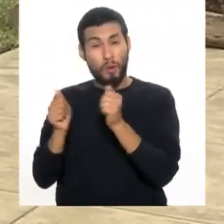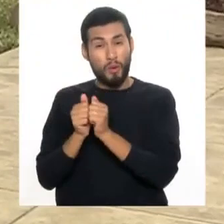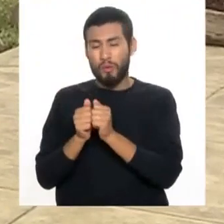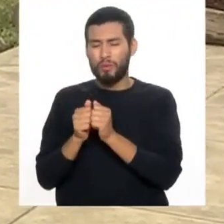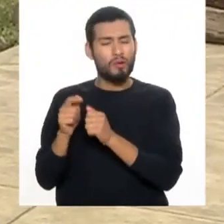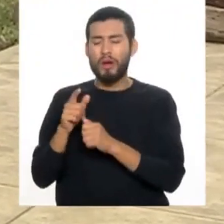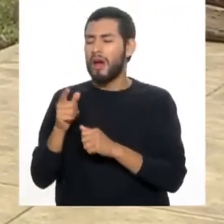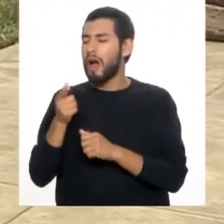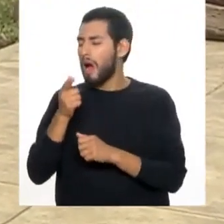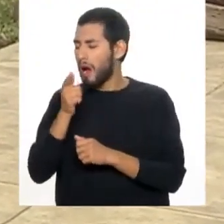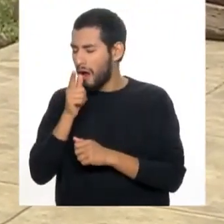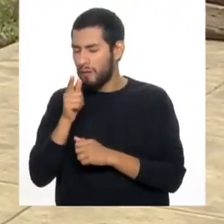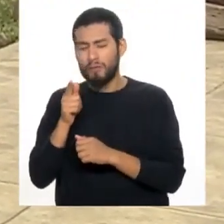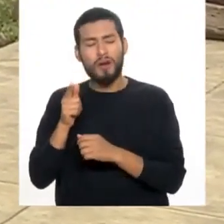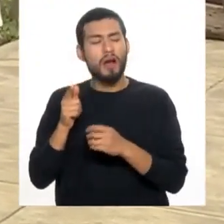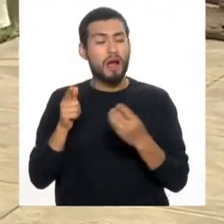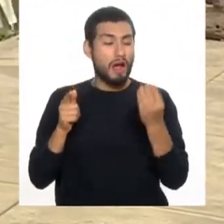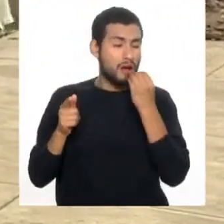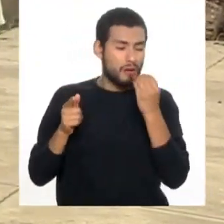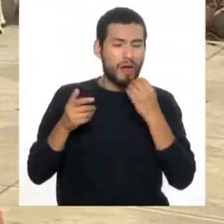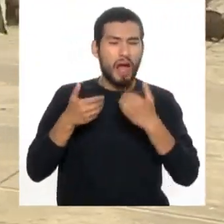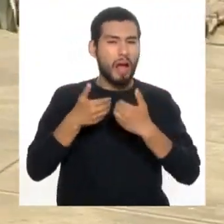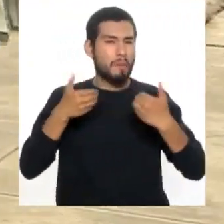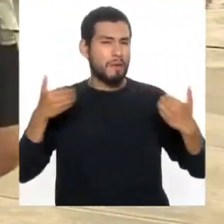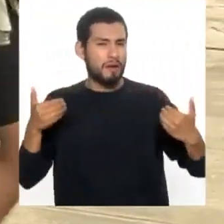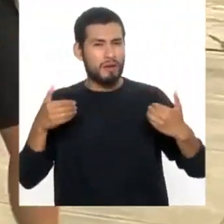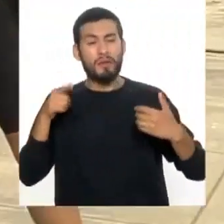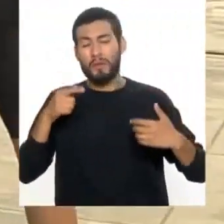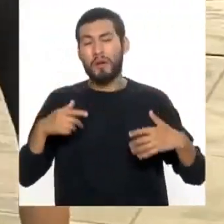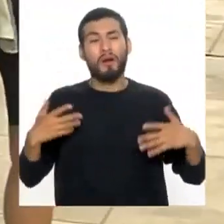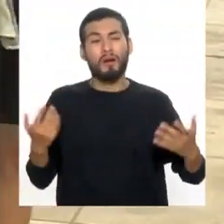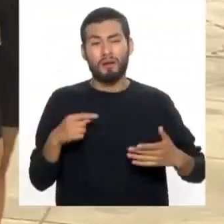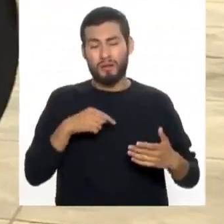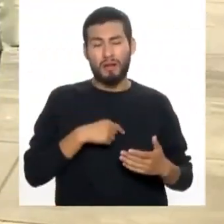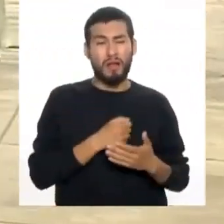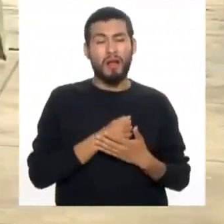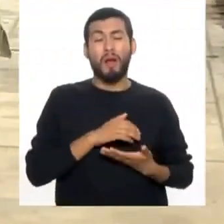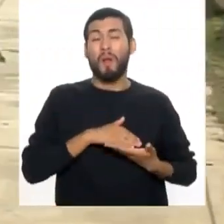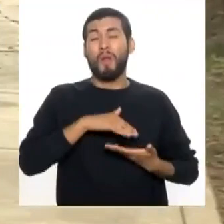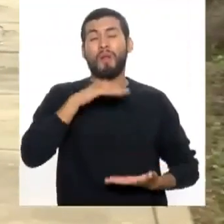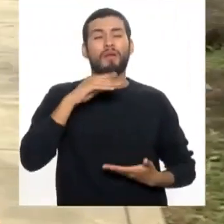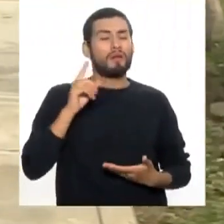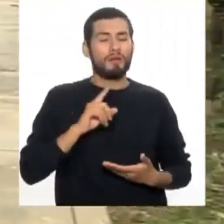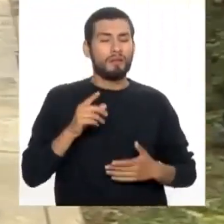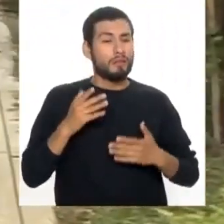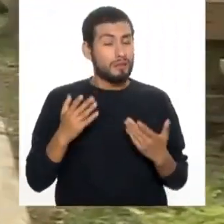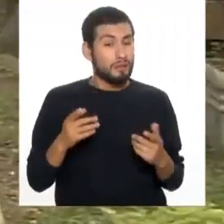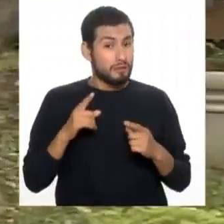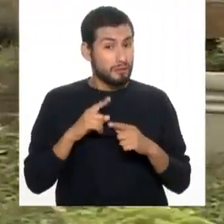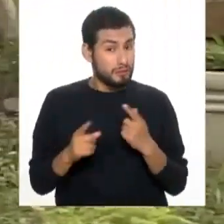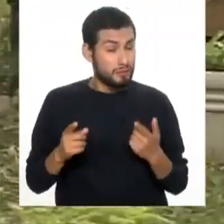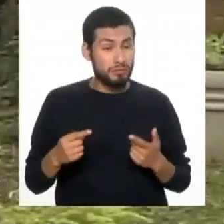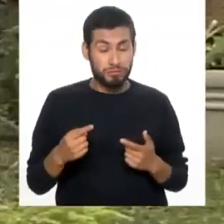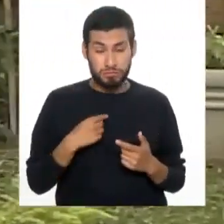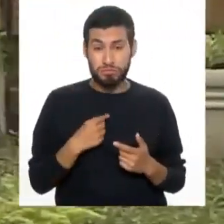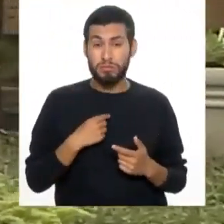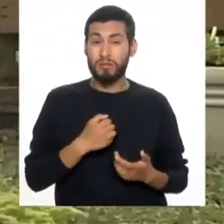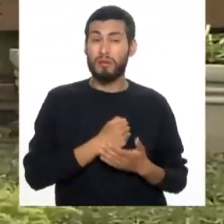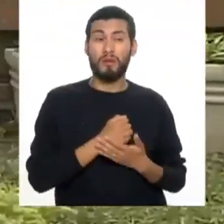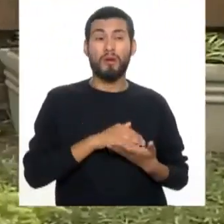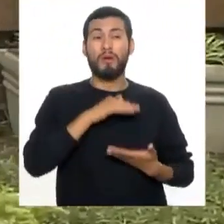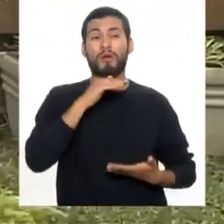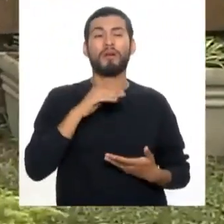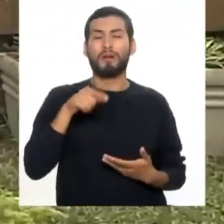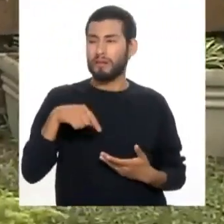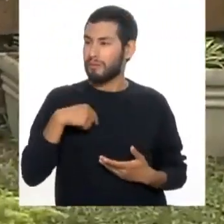No tomar el agua con el alimento para que esto no implique que estés subiendo la presión arterial. Pero además, a mí lo que me ha subido la presión arterial es